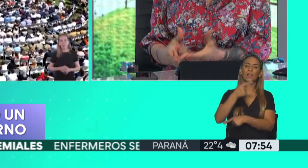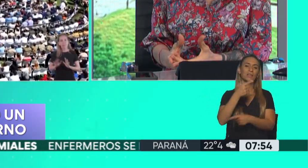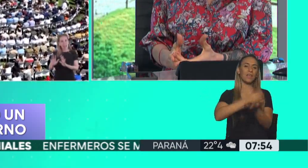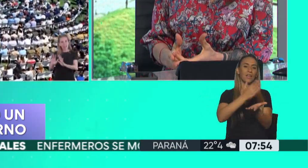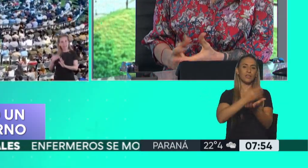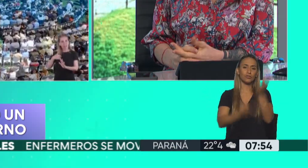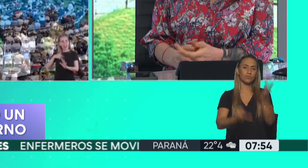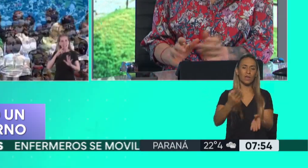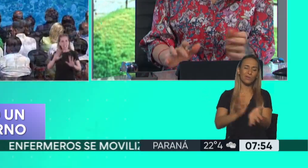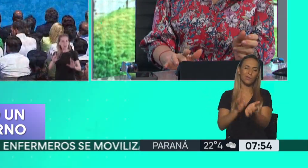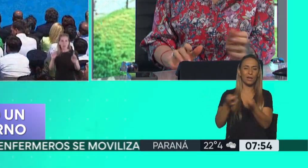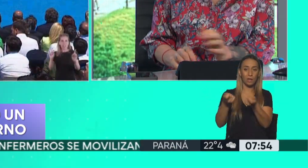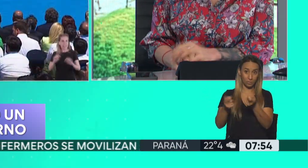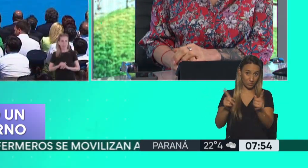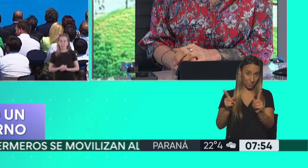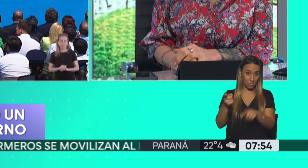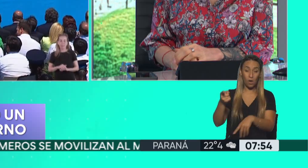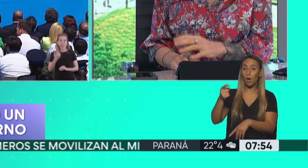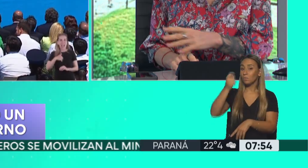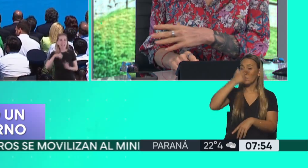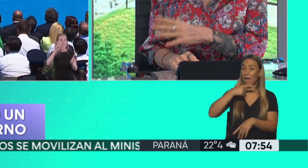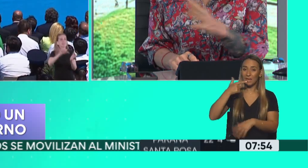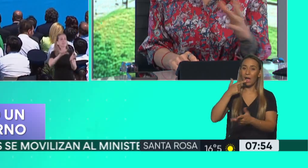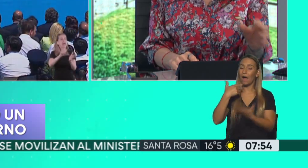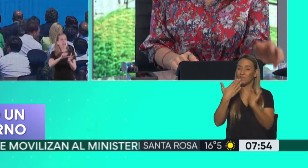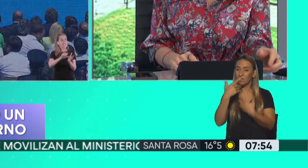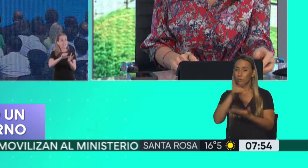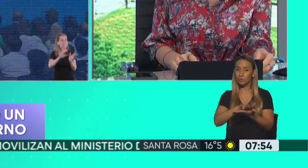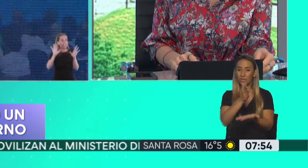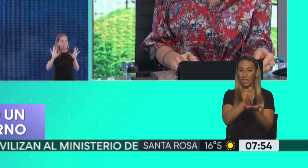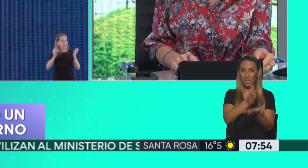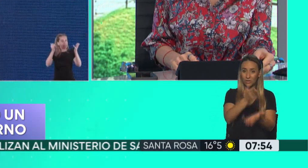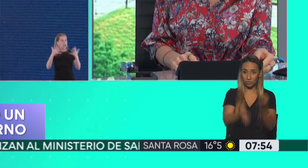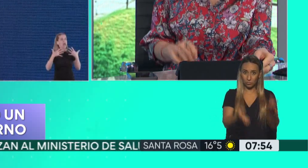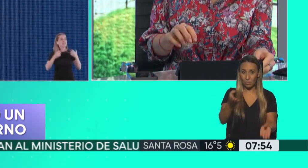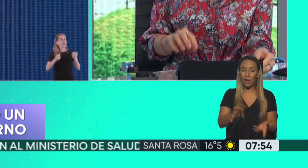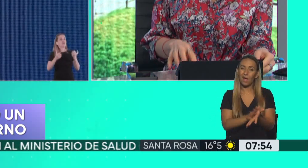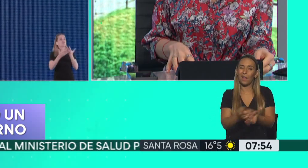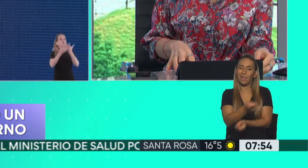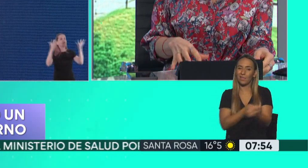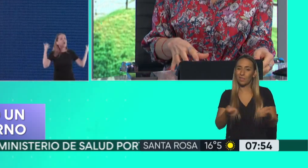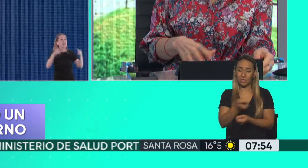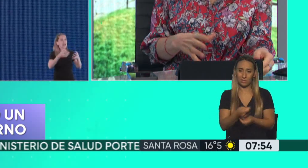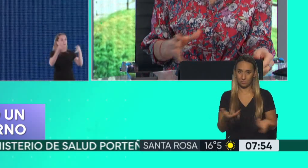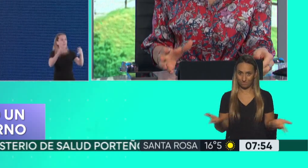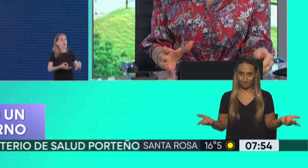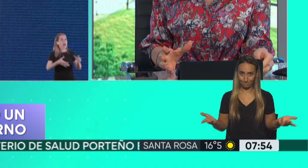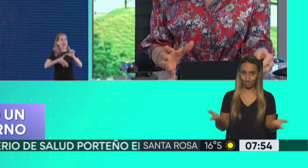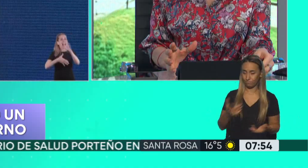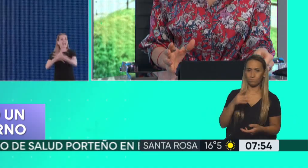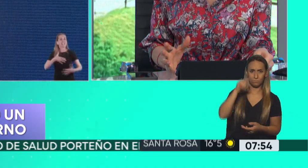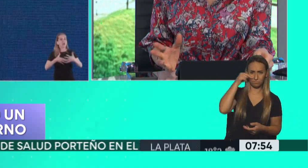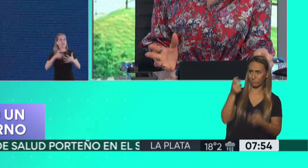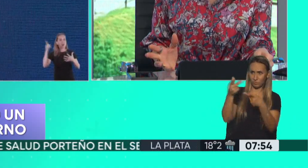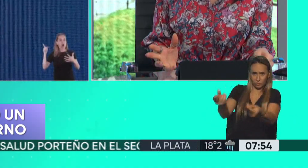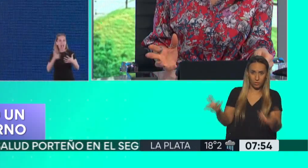Recordemos a Mauricio Macri, hablando del curro de los derechos humanos. Dijo, esto no se puede permitir en la República Argentina. También sentados en primera